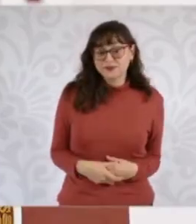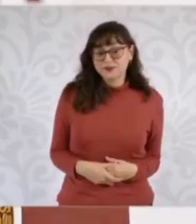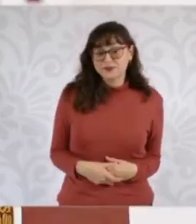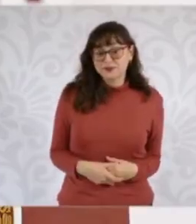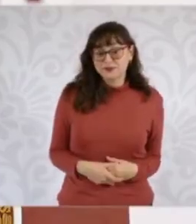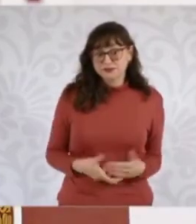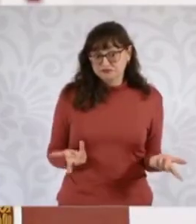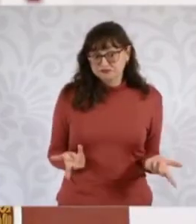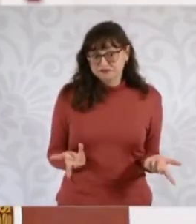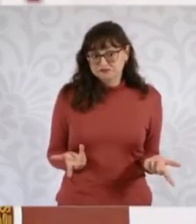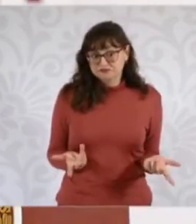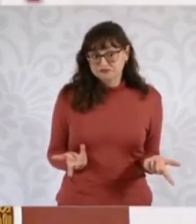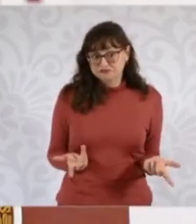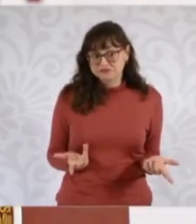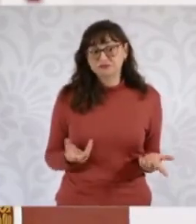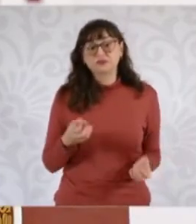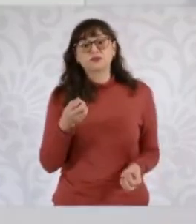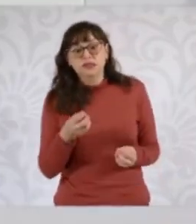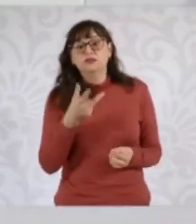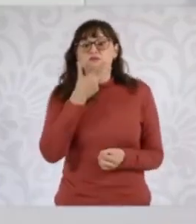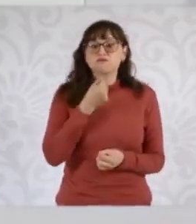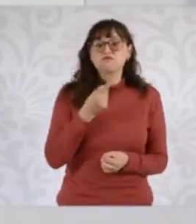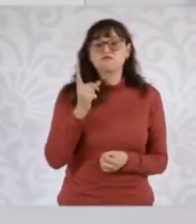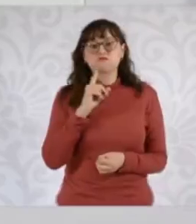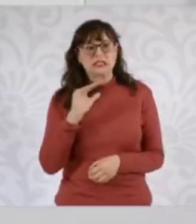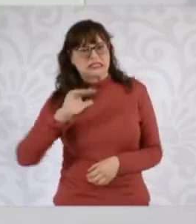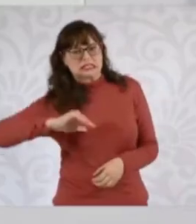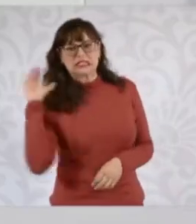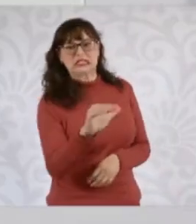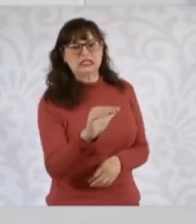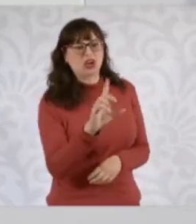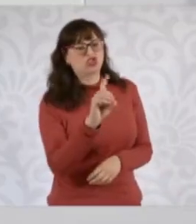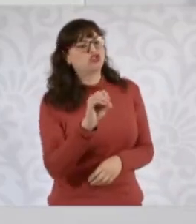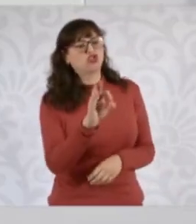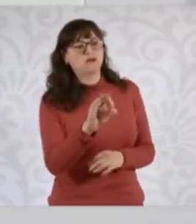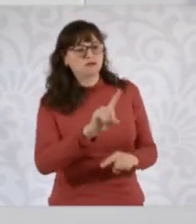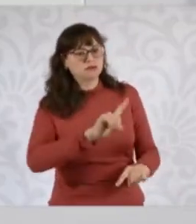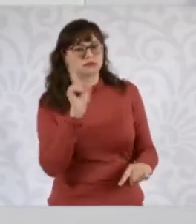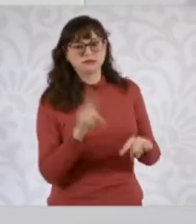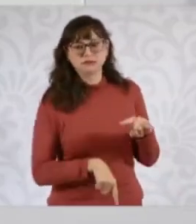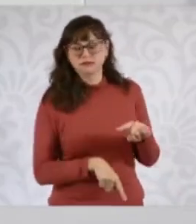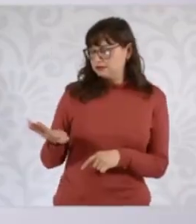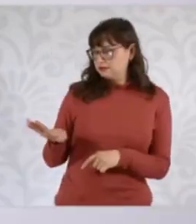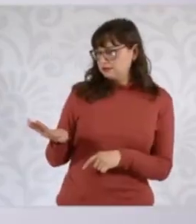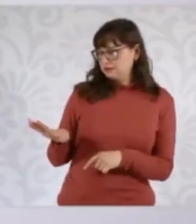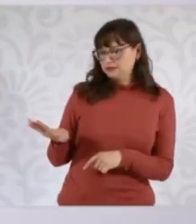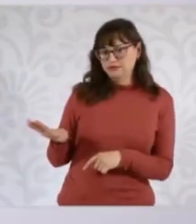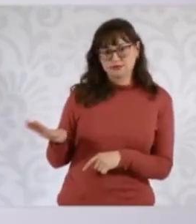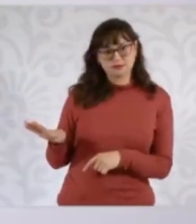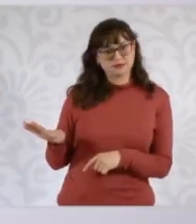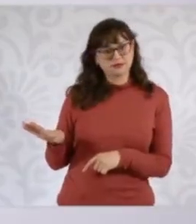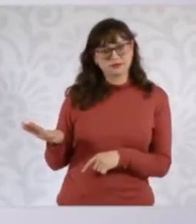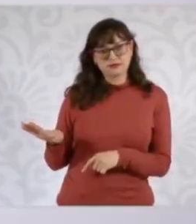se entiende? O sea, cualquier juez, una jueza que pide eliminar algo del diario oficial de la federación, no